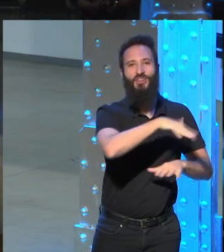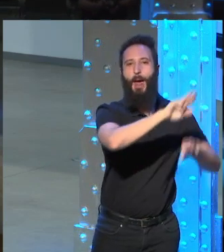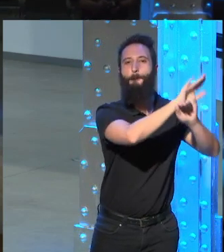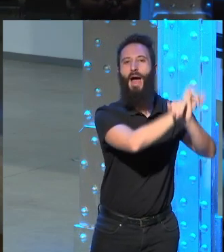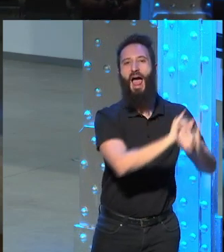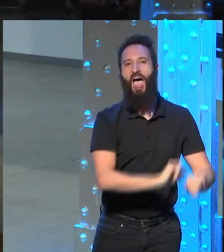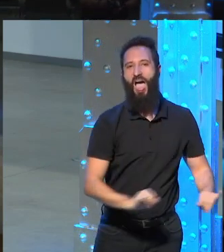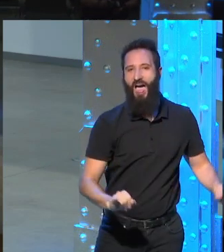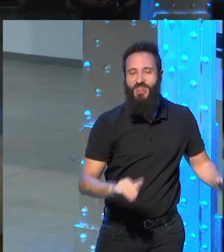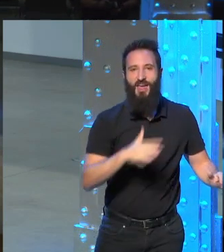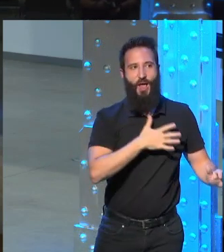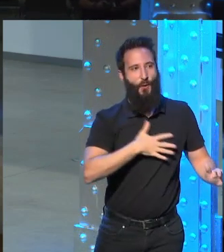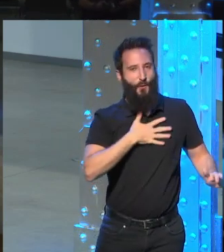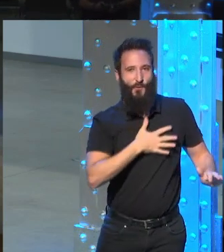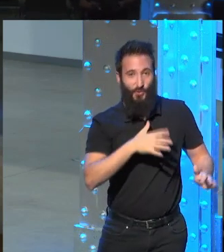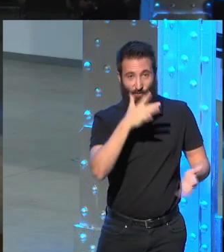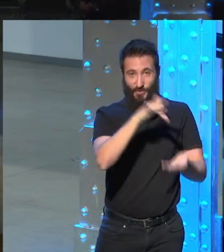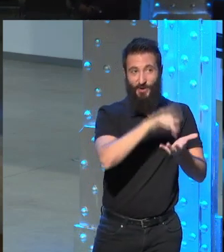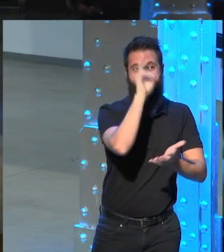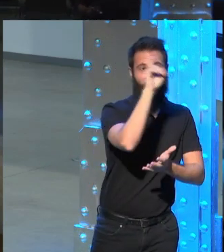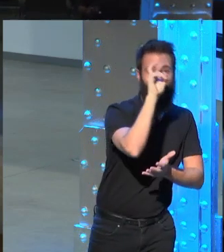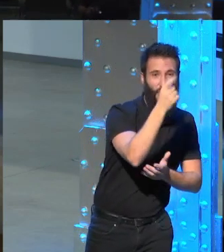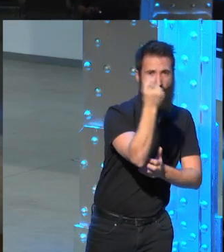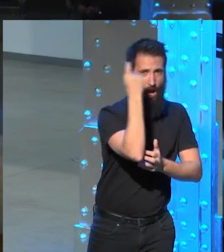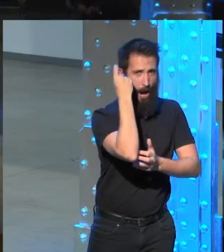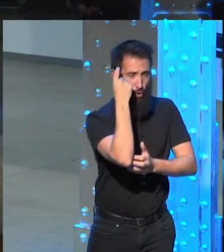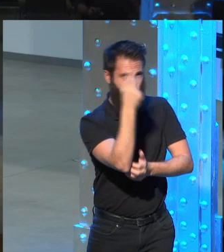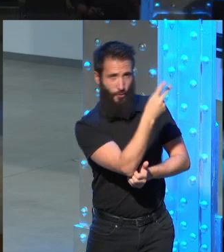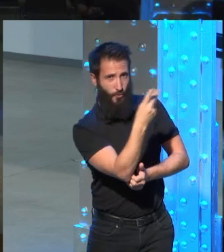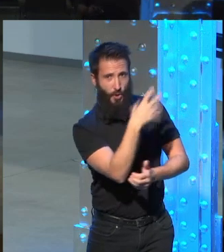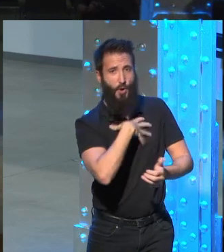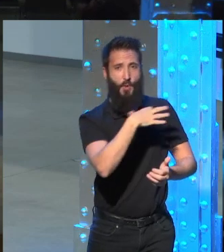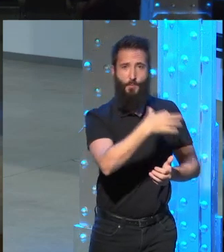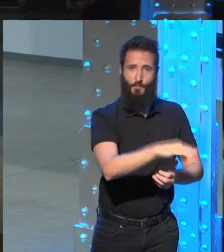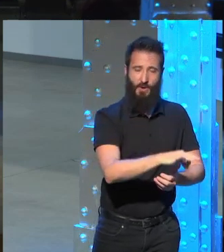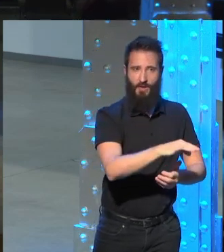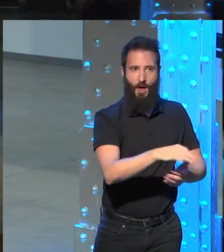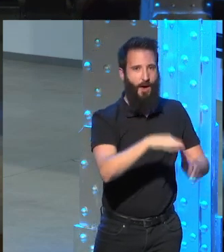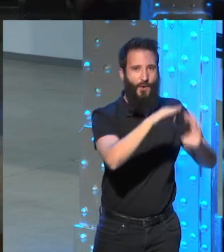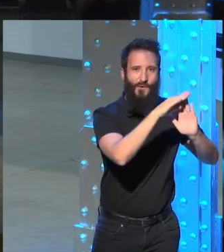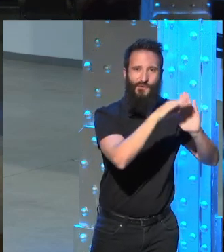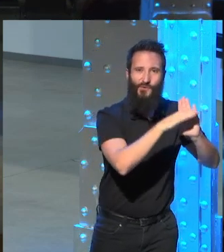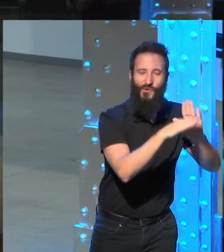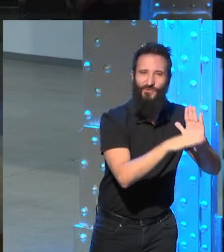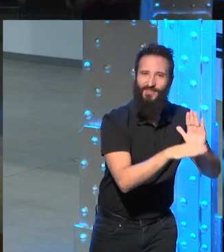estudiantes y profesores gozaban de condiciones absolutamente